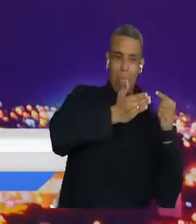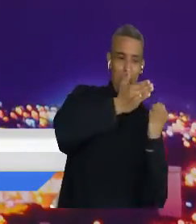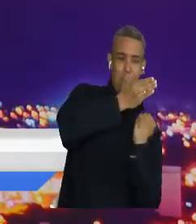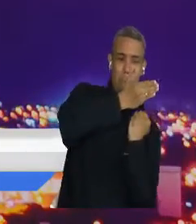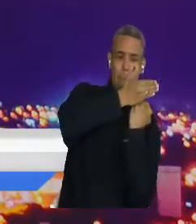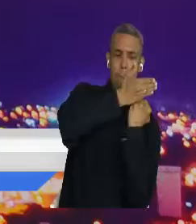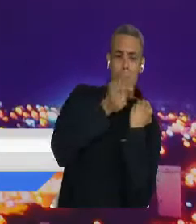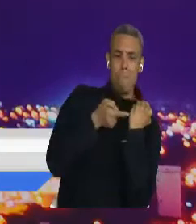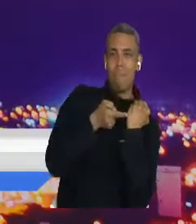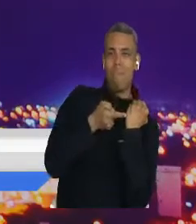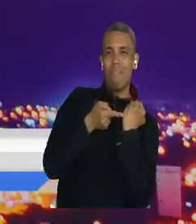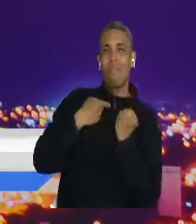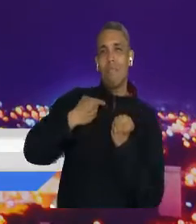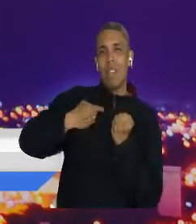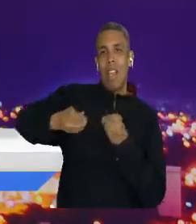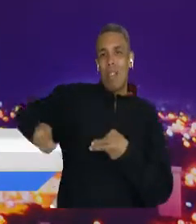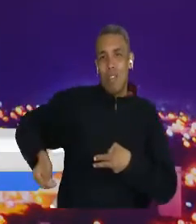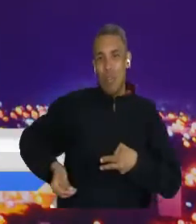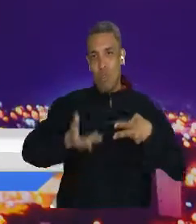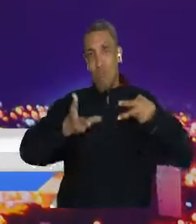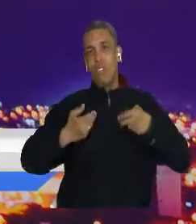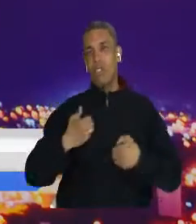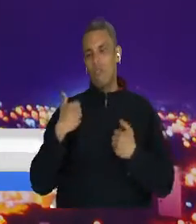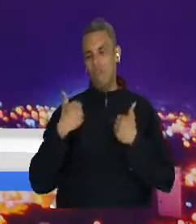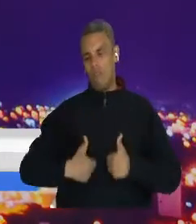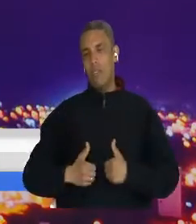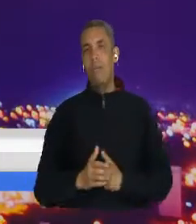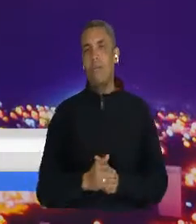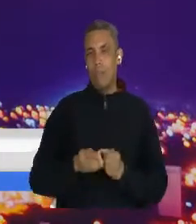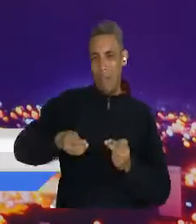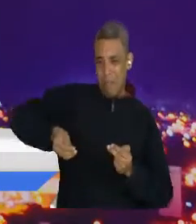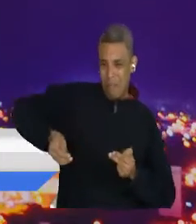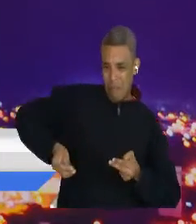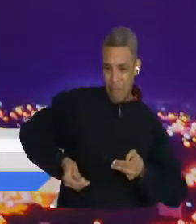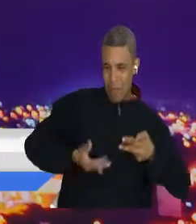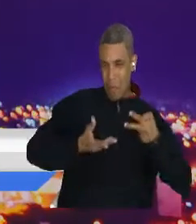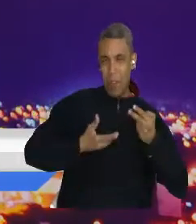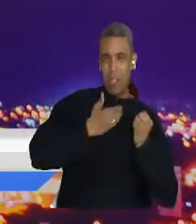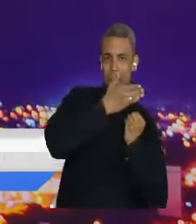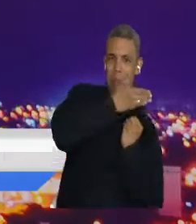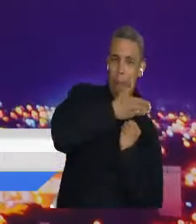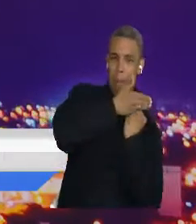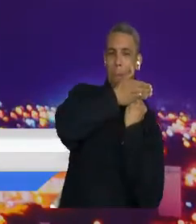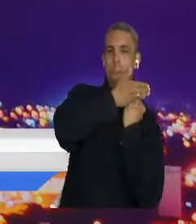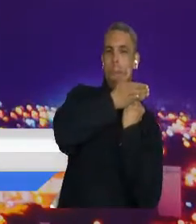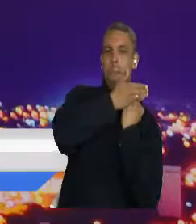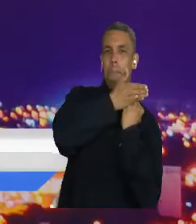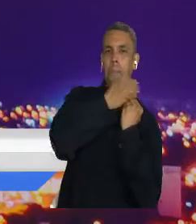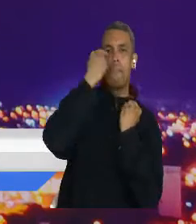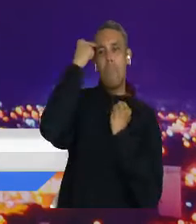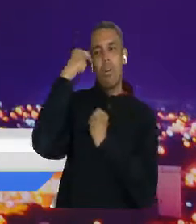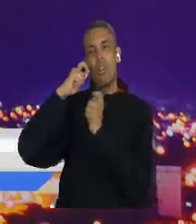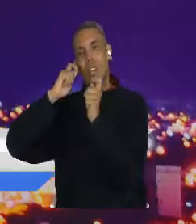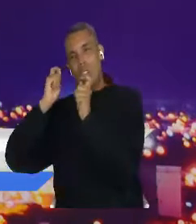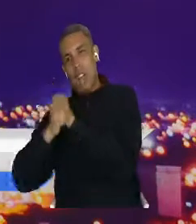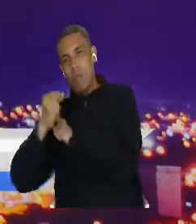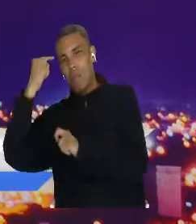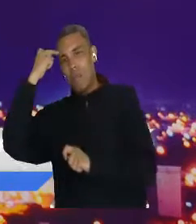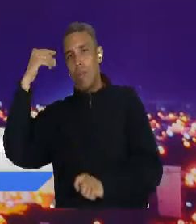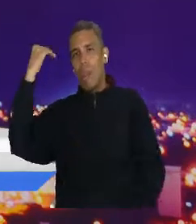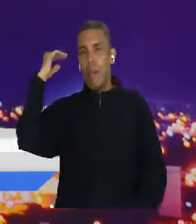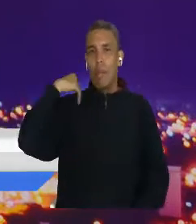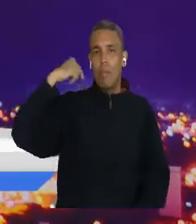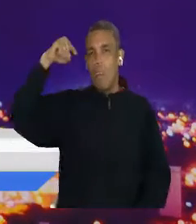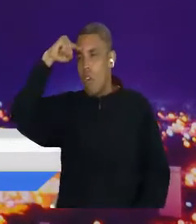en la forma de pensar, de empezar a reconfigurar lo que en su momento fue